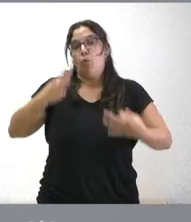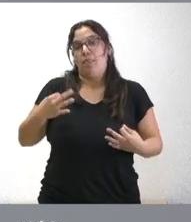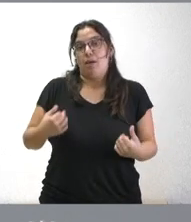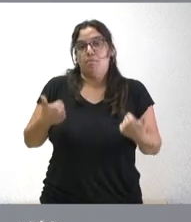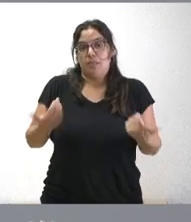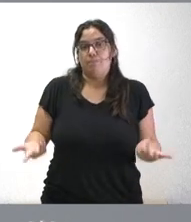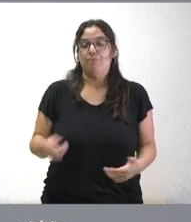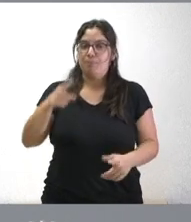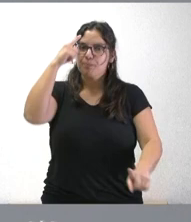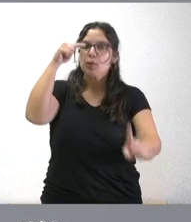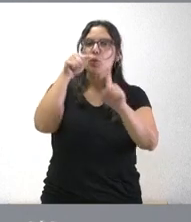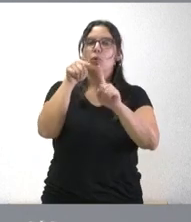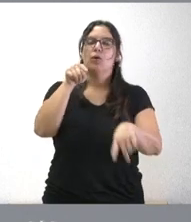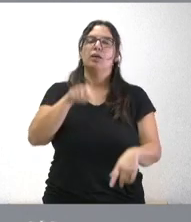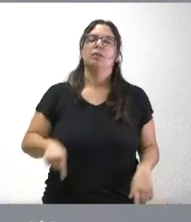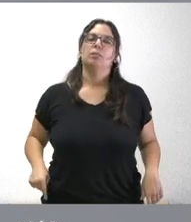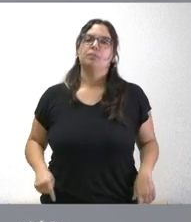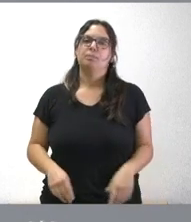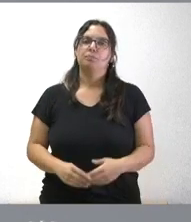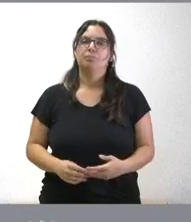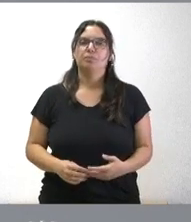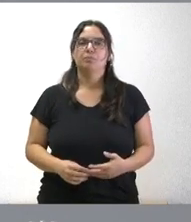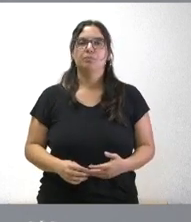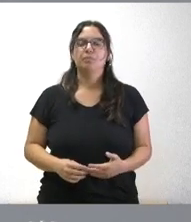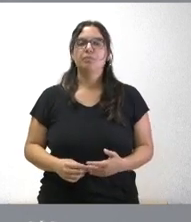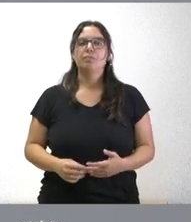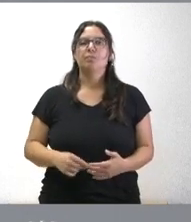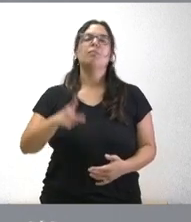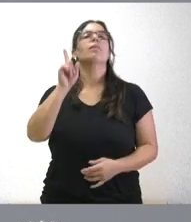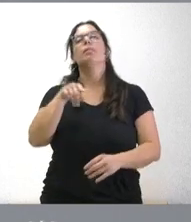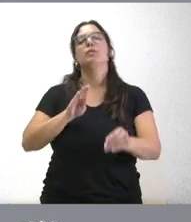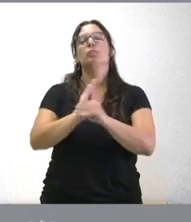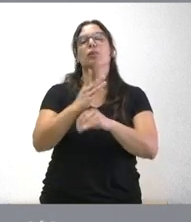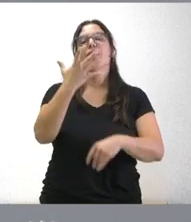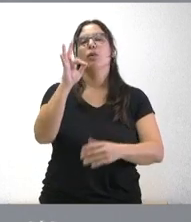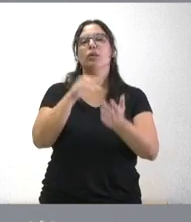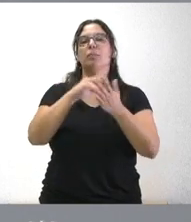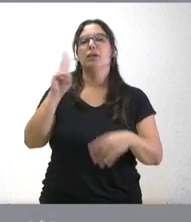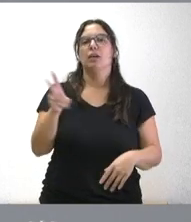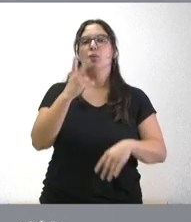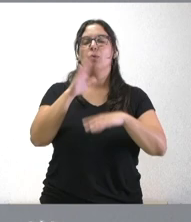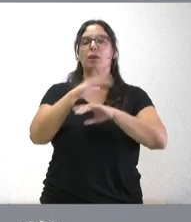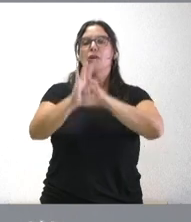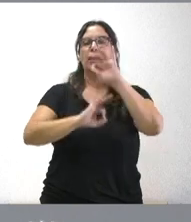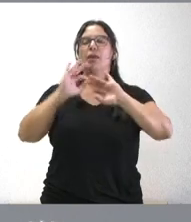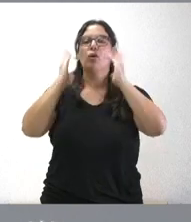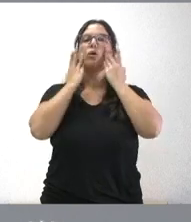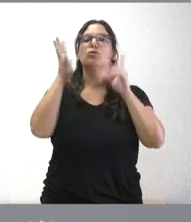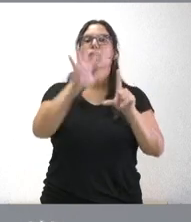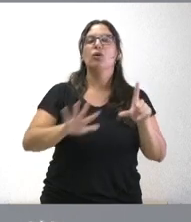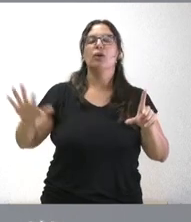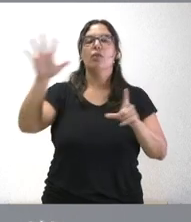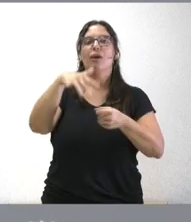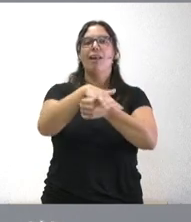este el objetivo que mueve a esta ayuda. Se otorga una subvención de 50.000 euros para celebrar el Congreso Nacional de